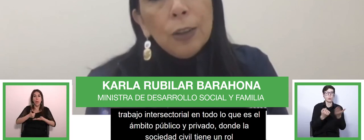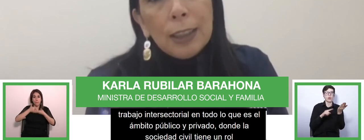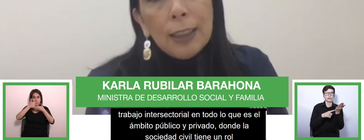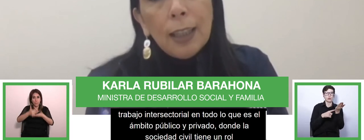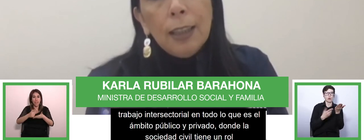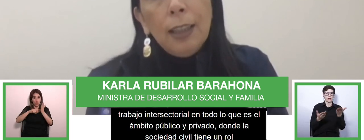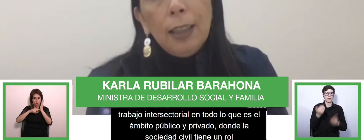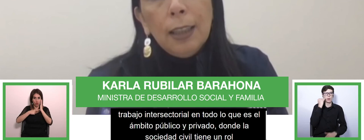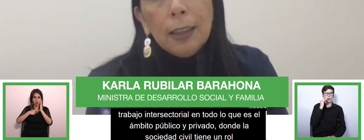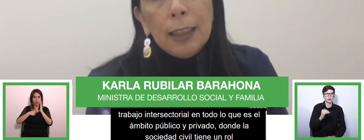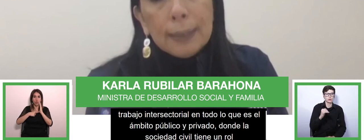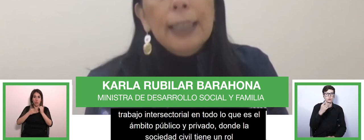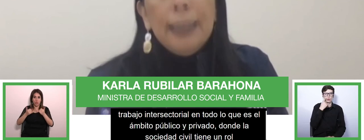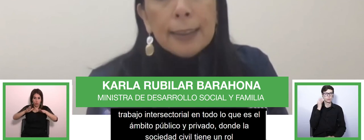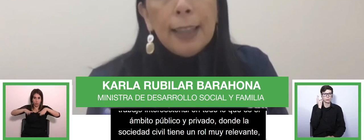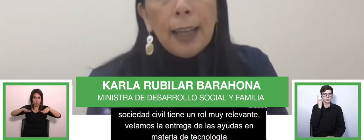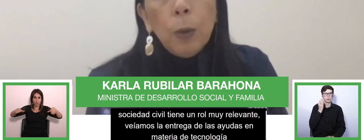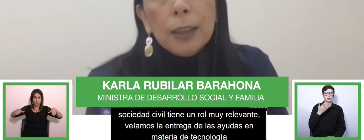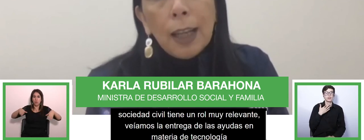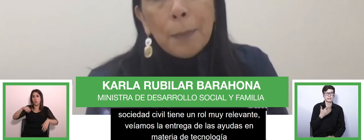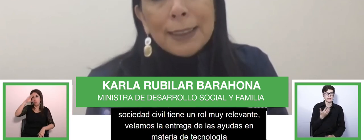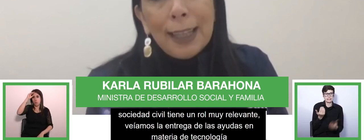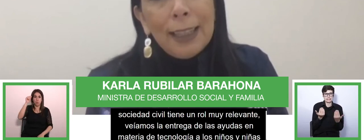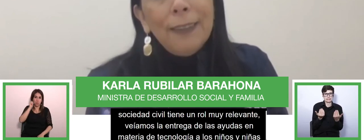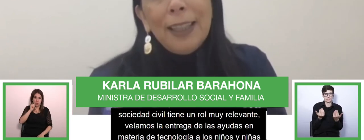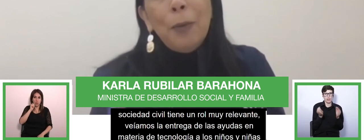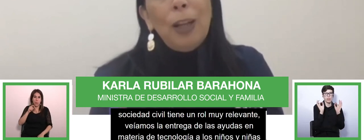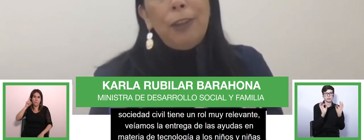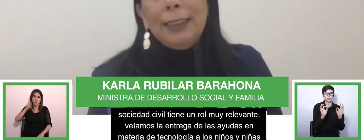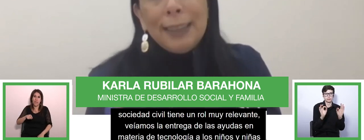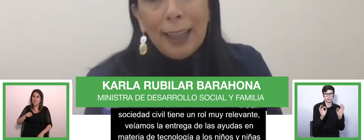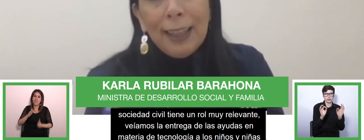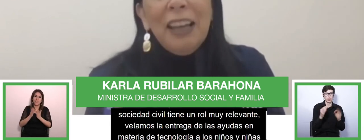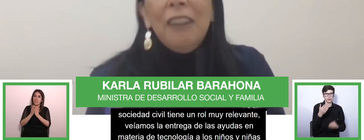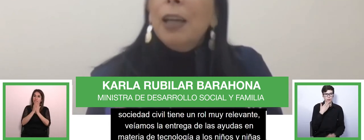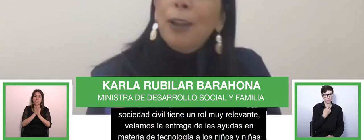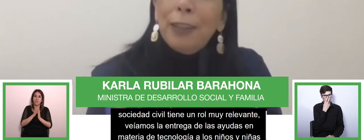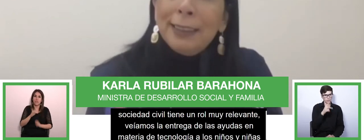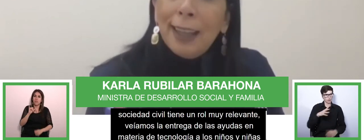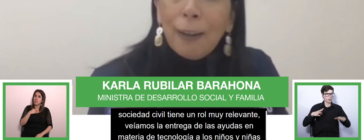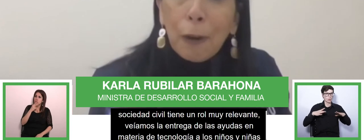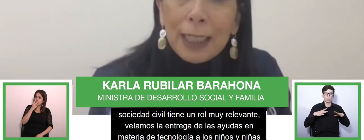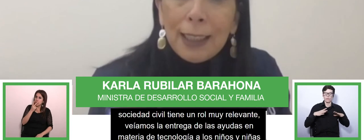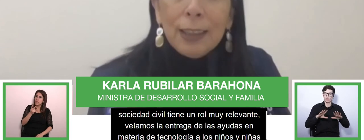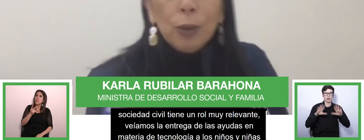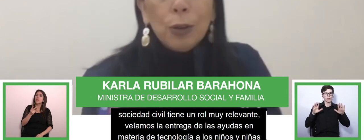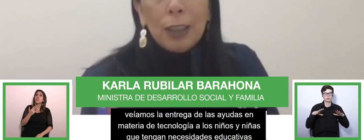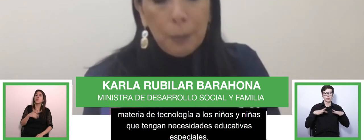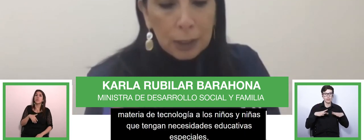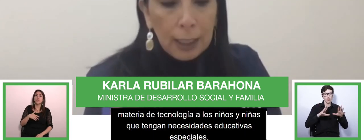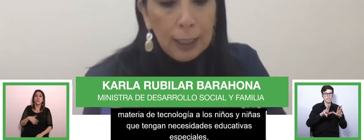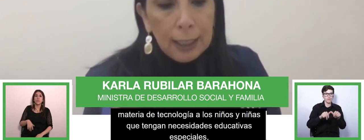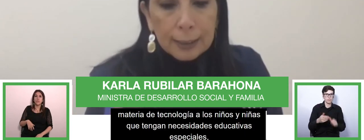los niños niñas quienes tienen necesidades educativas especiales y veíamos la felicidad veíamos la felicidad de las familias y